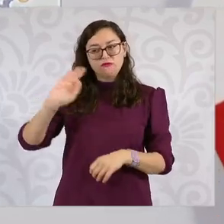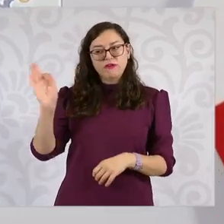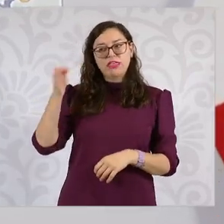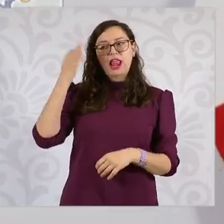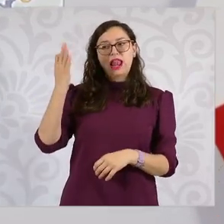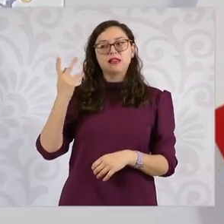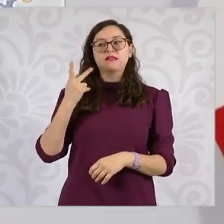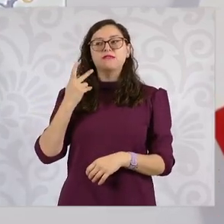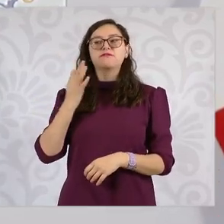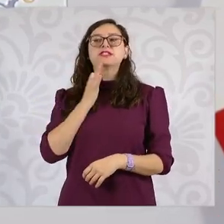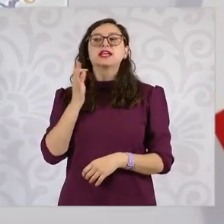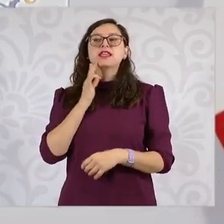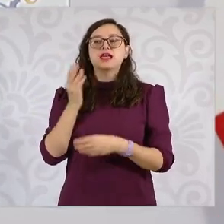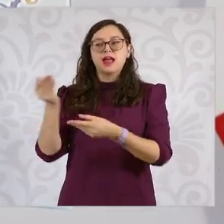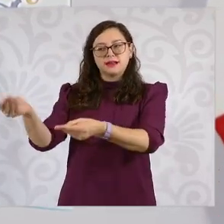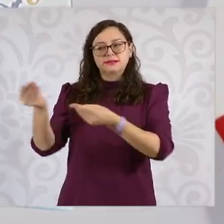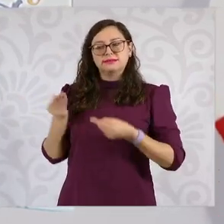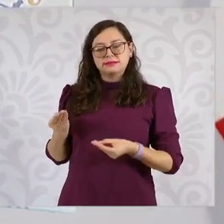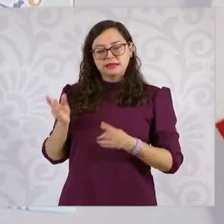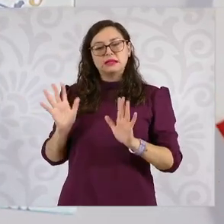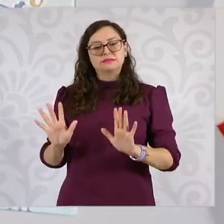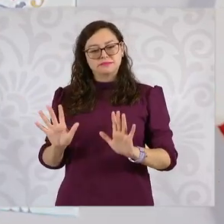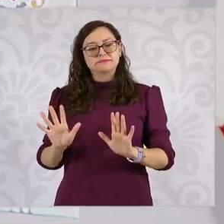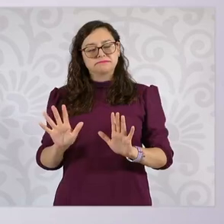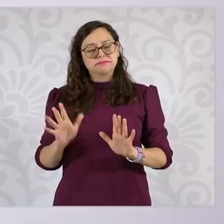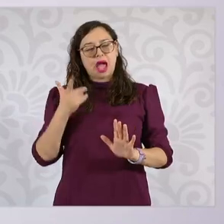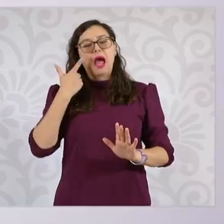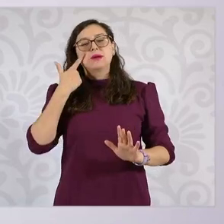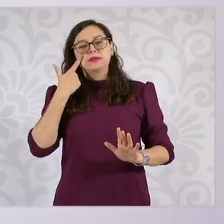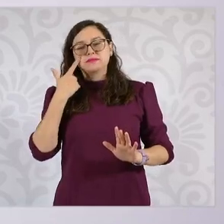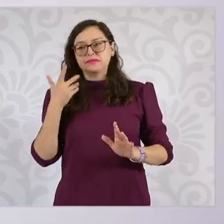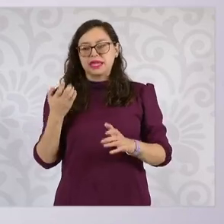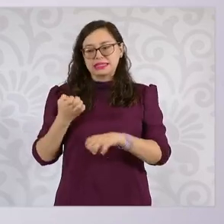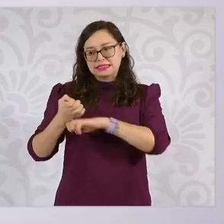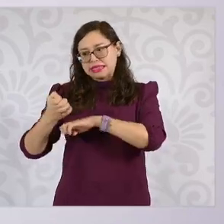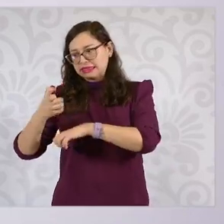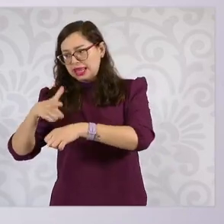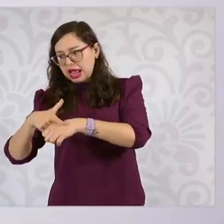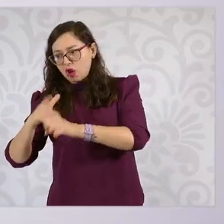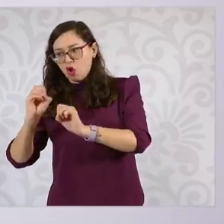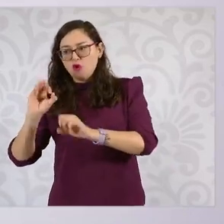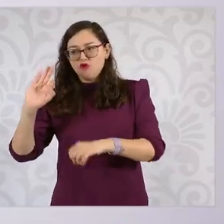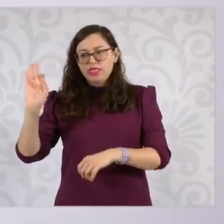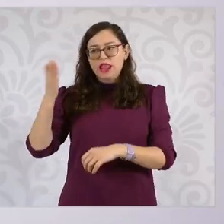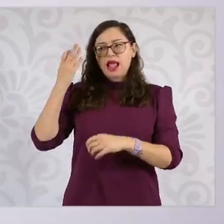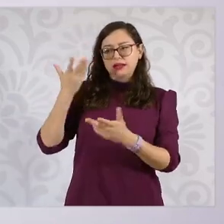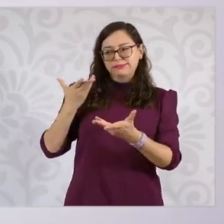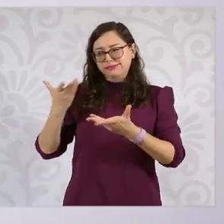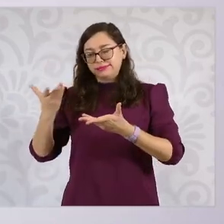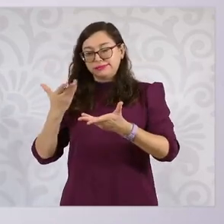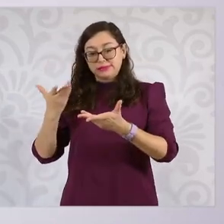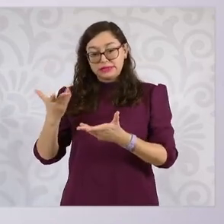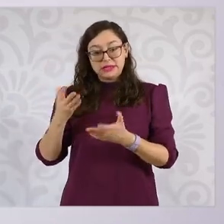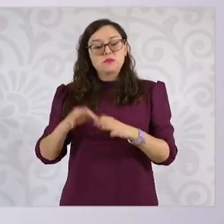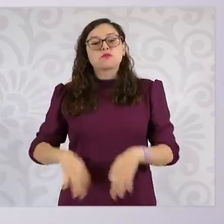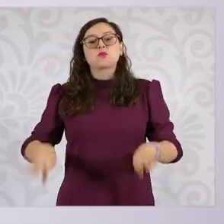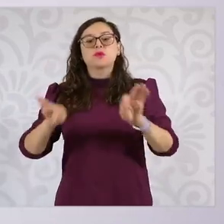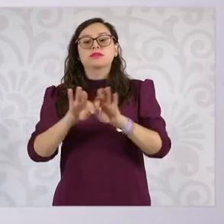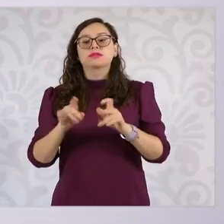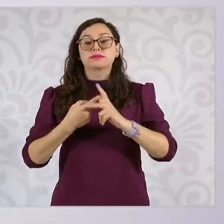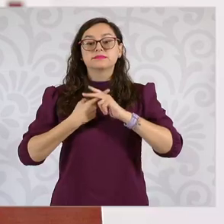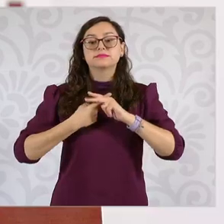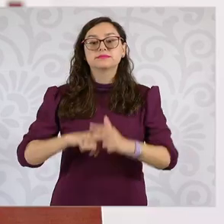en el Estado. Pero necesitamos hacer la investigación, que las autoridades, que la